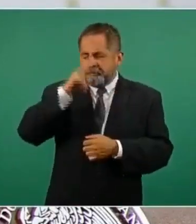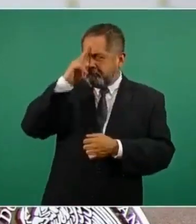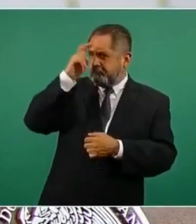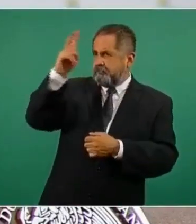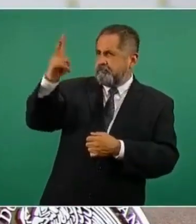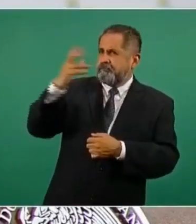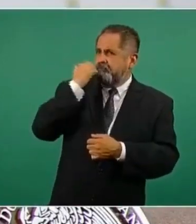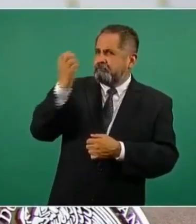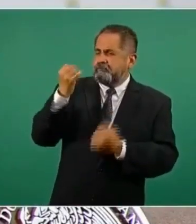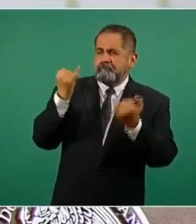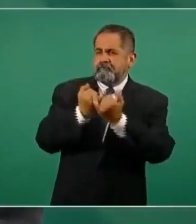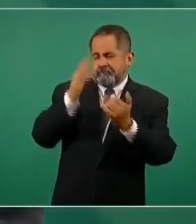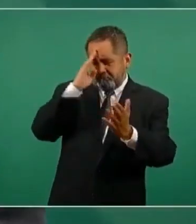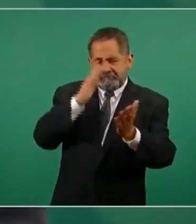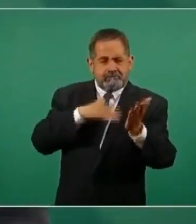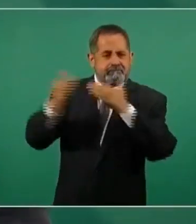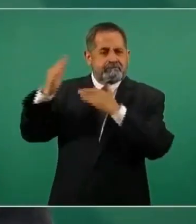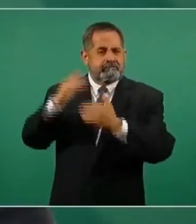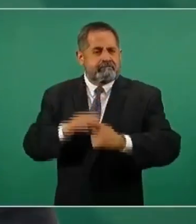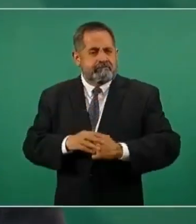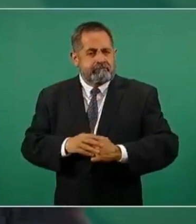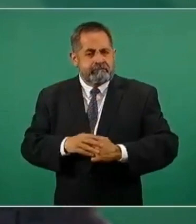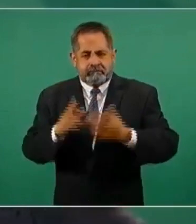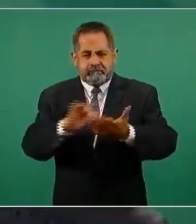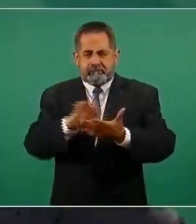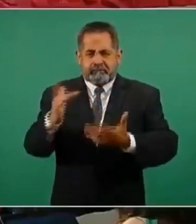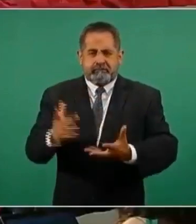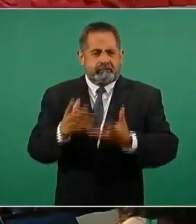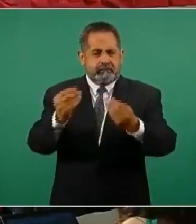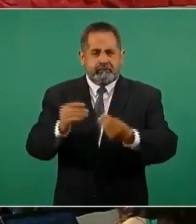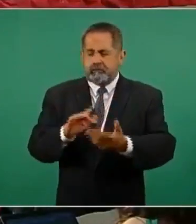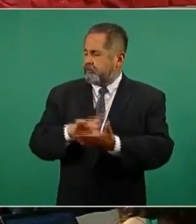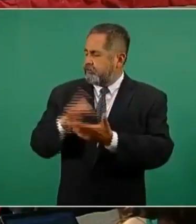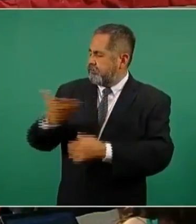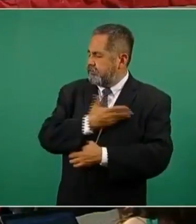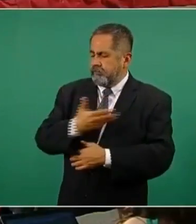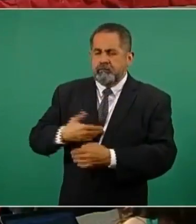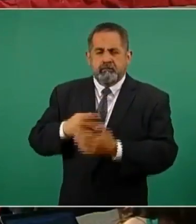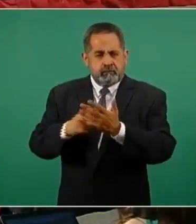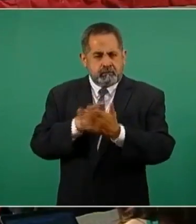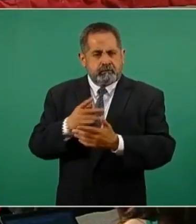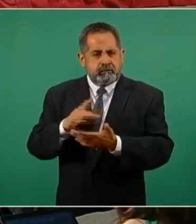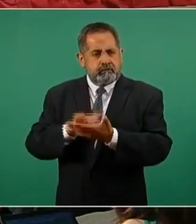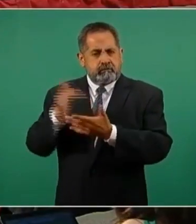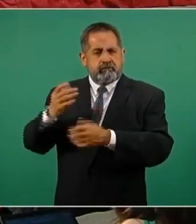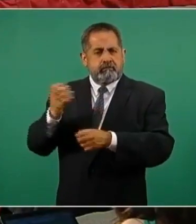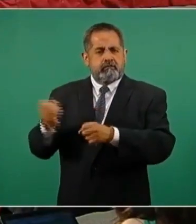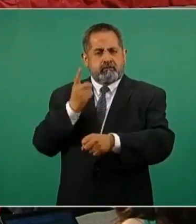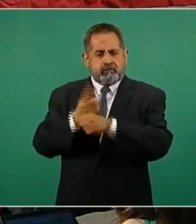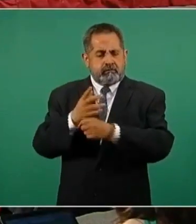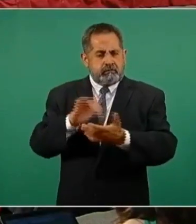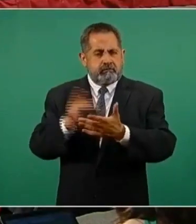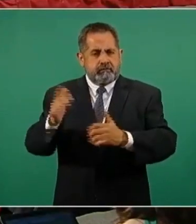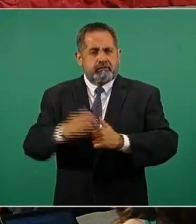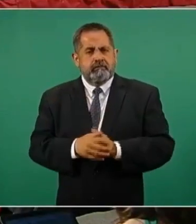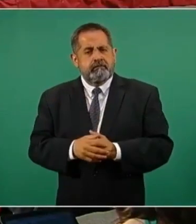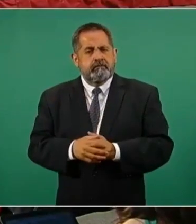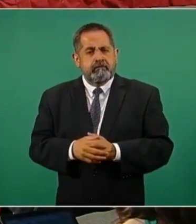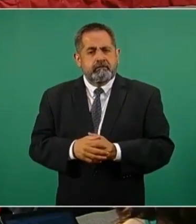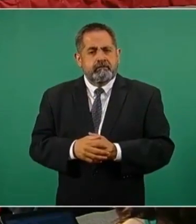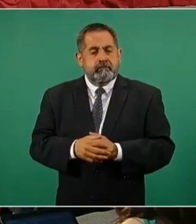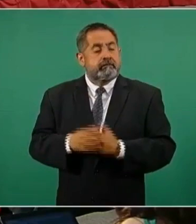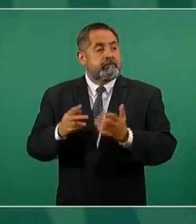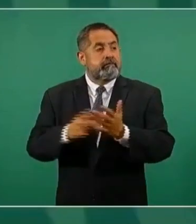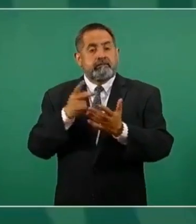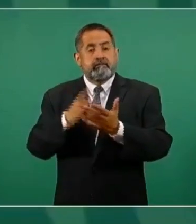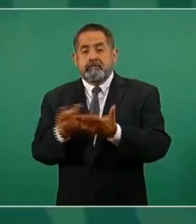manera tenemos en la cabeza. Muchas gracias y muchas gracias otra vez, presidente, por esta oportunidad. Cada vez que tengo